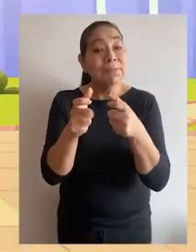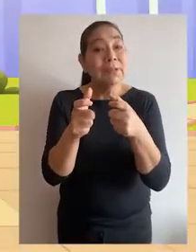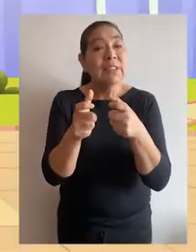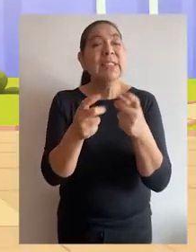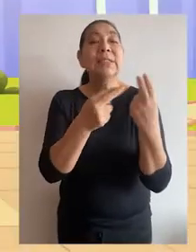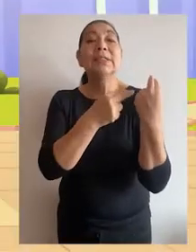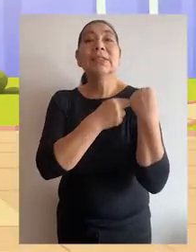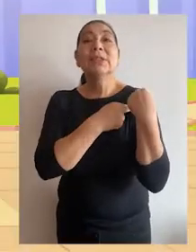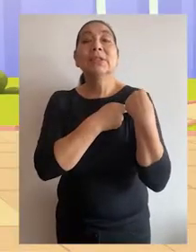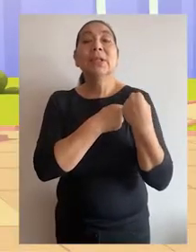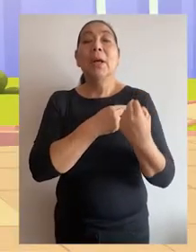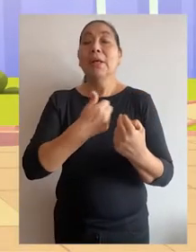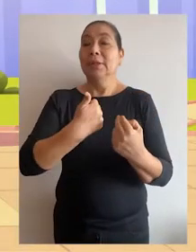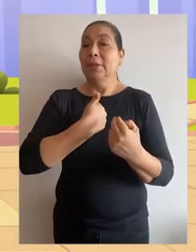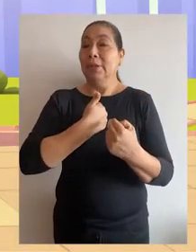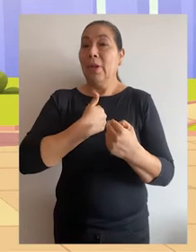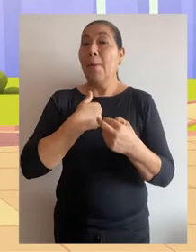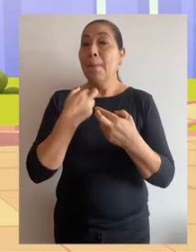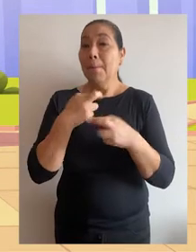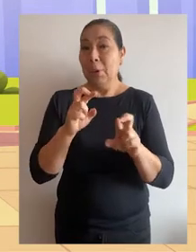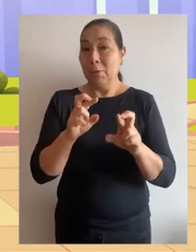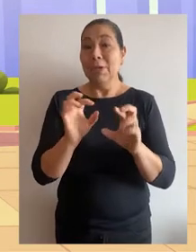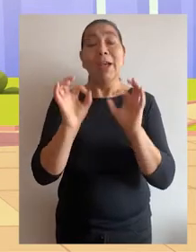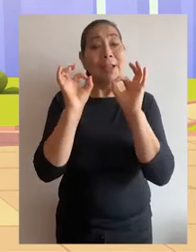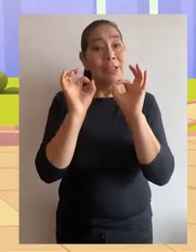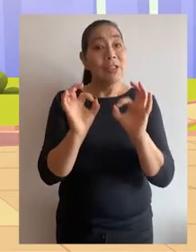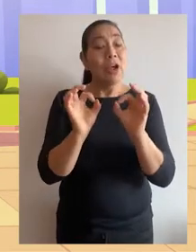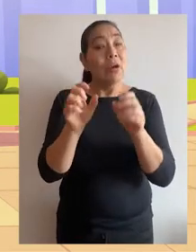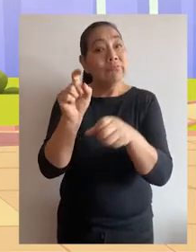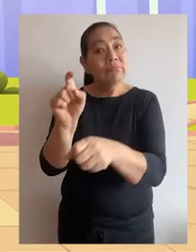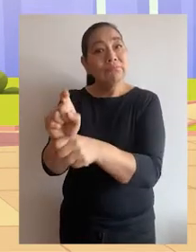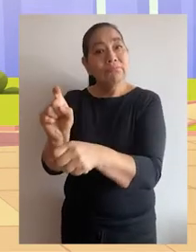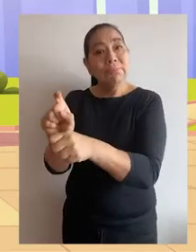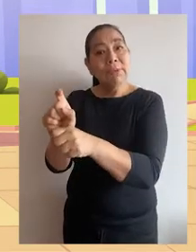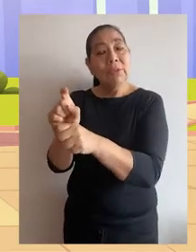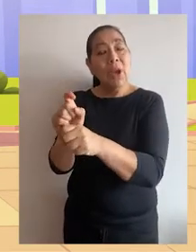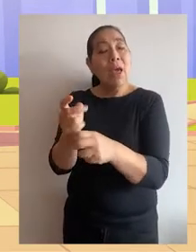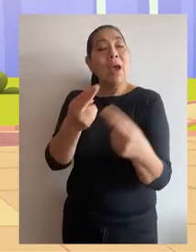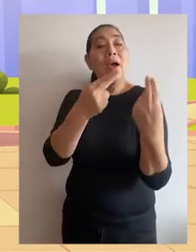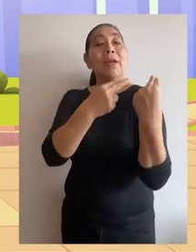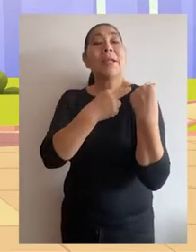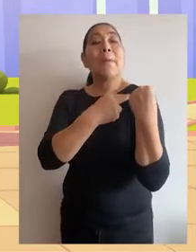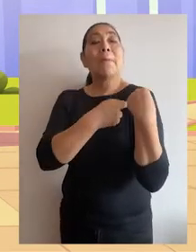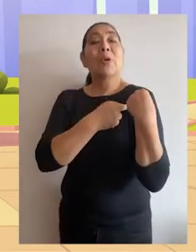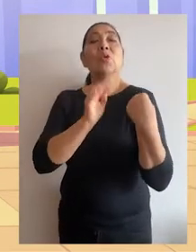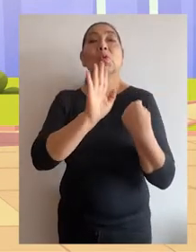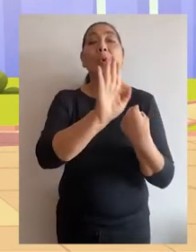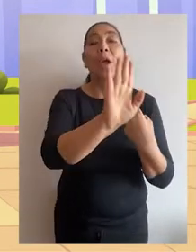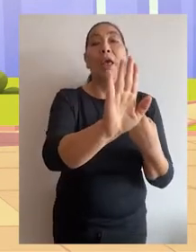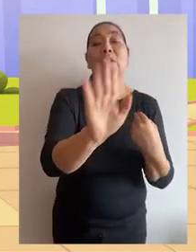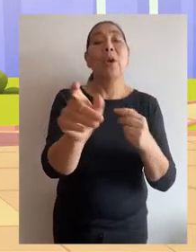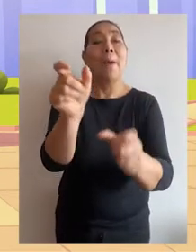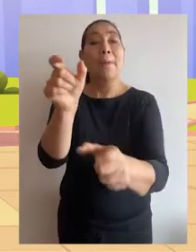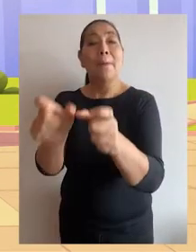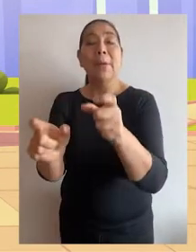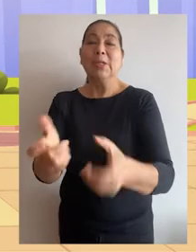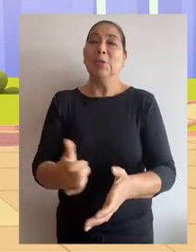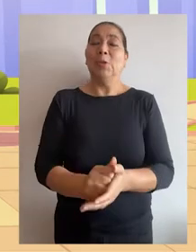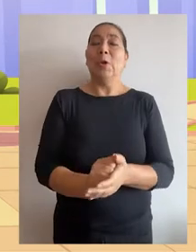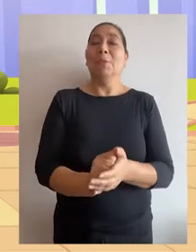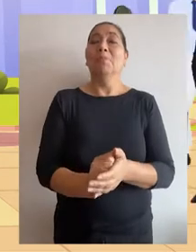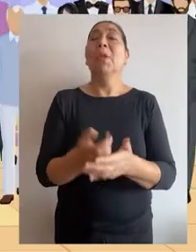de control interno es a cargo de la propia entidad pública. Su implementación y funcionamiento es responsabilidad de sus autoridades,